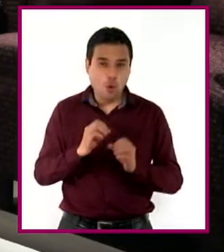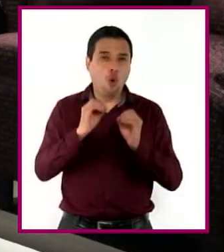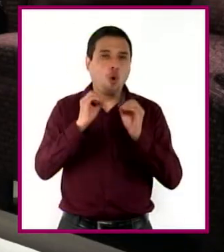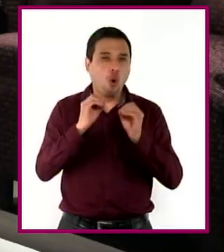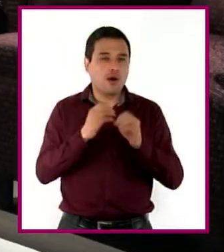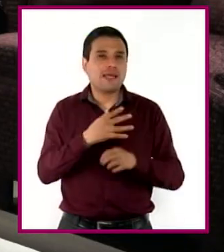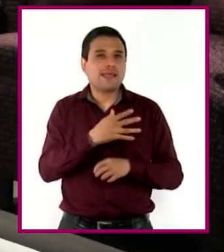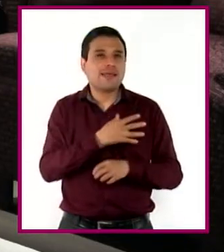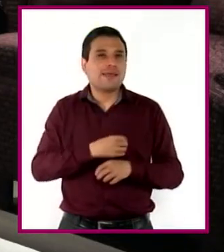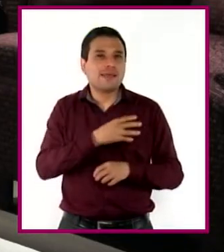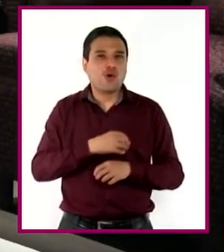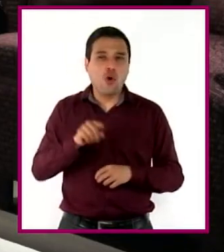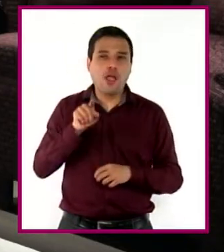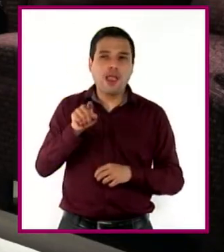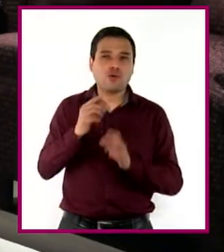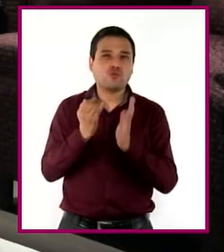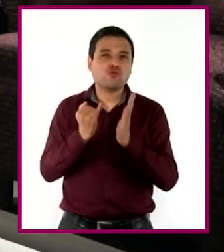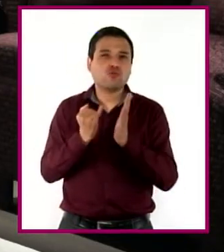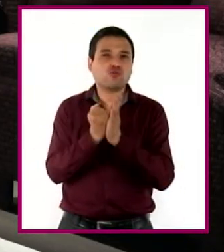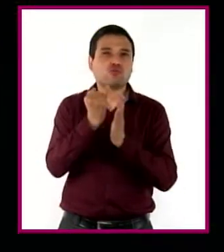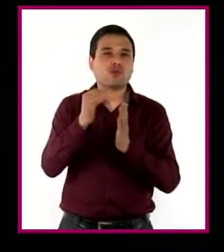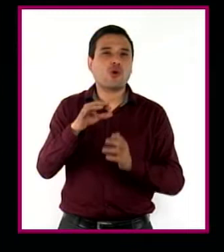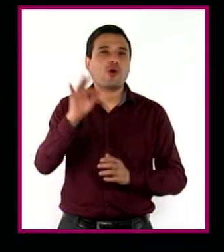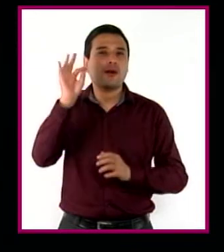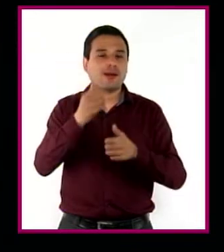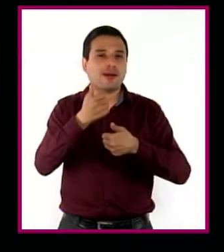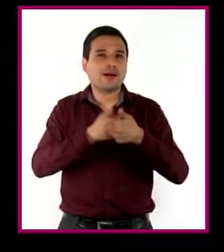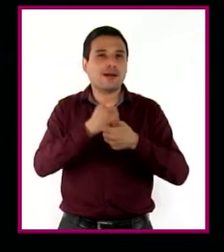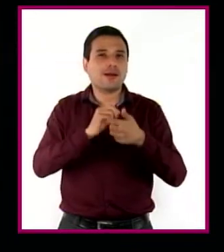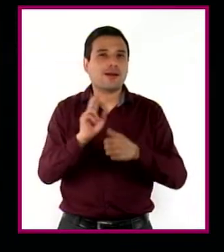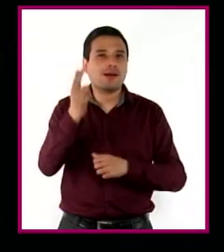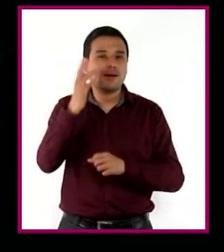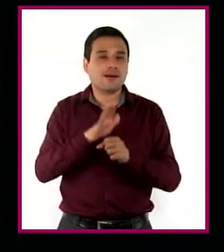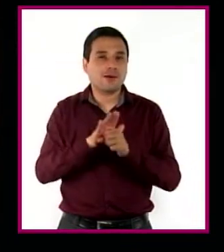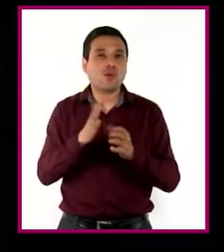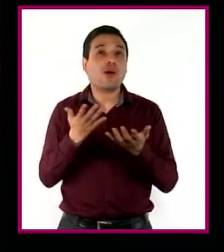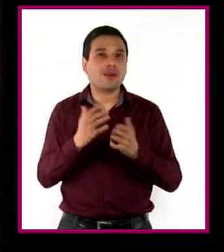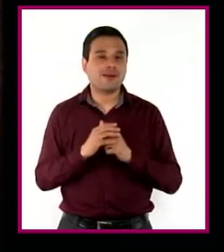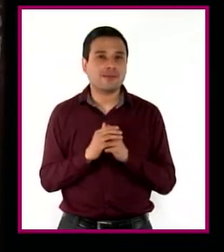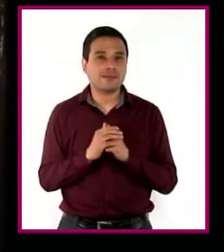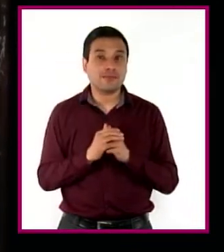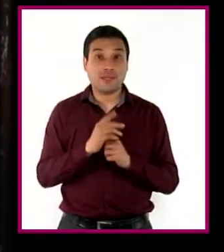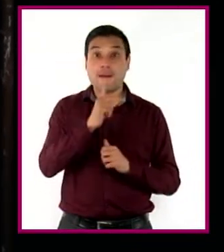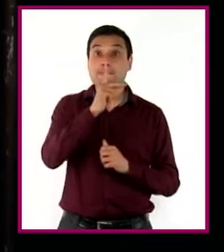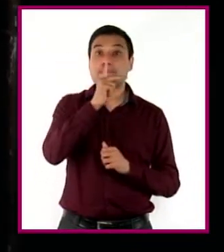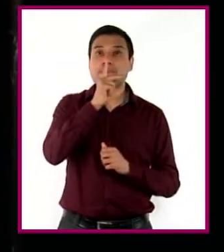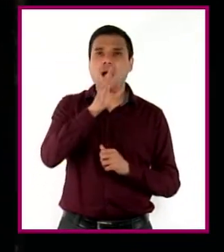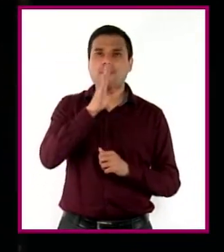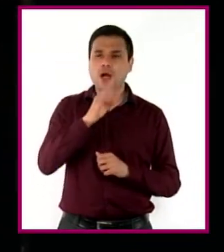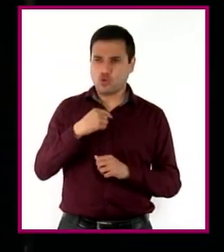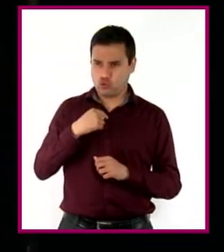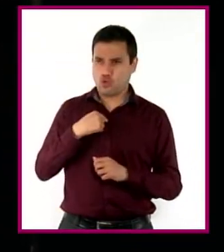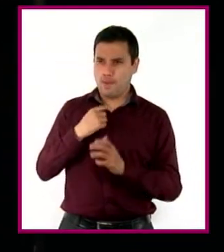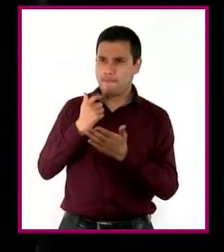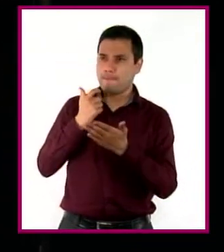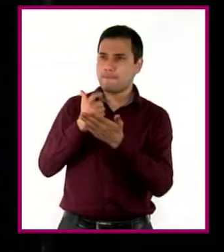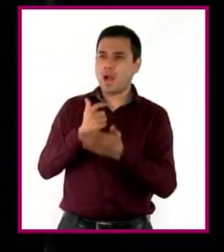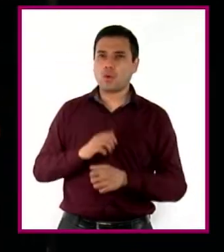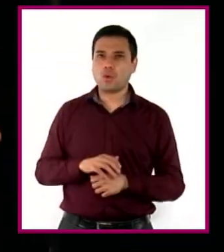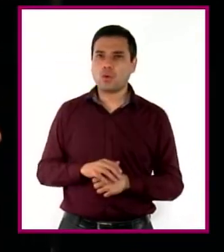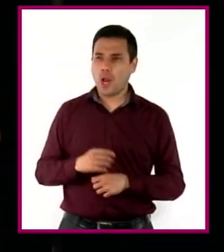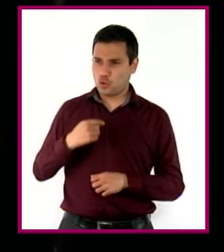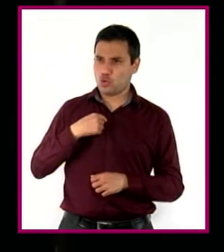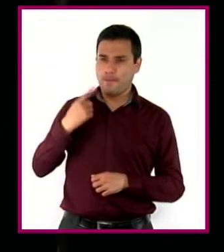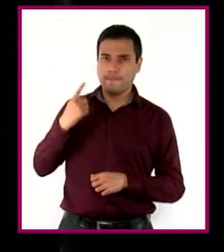vayan a solventar los gastos de sus estudios? Y si los padres van a pagar todo, ¿deben elegir qué deben